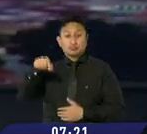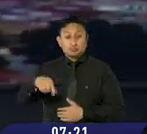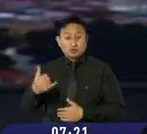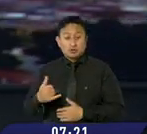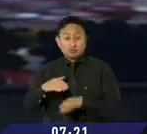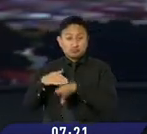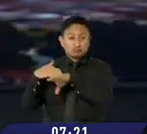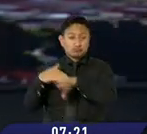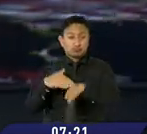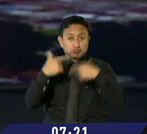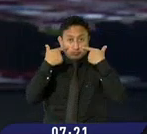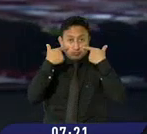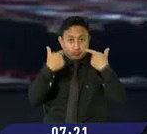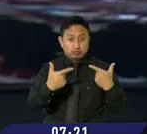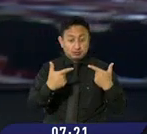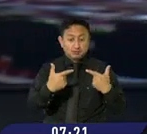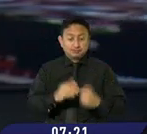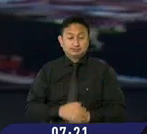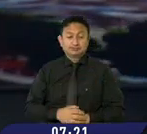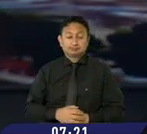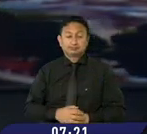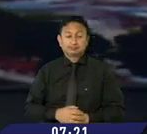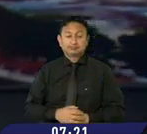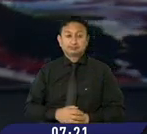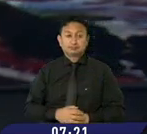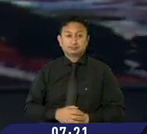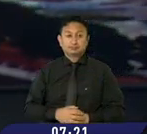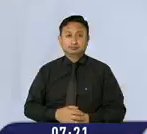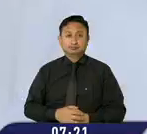reforzará la vigilancia epidemiológica.